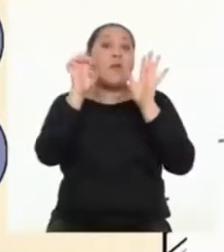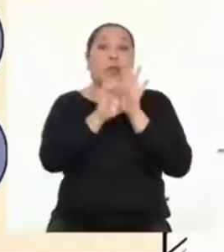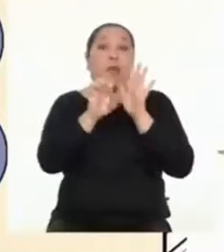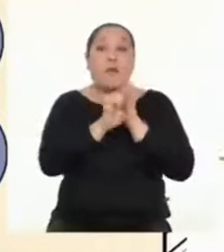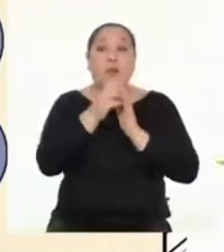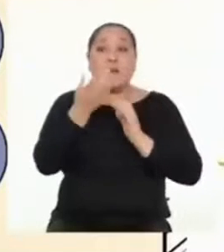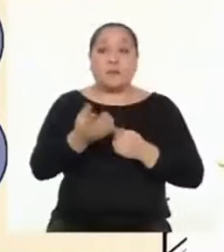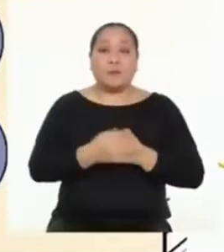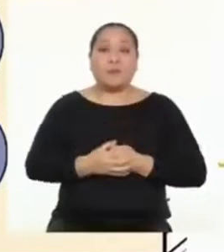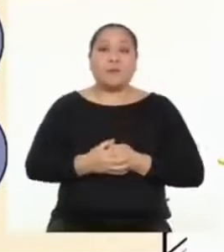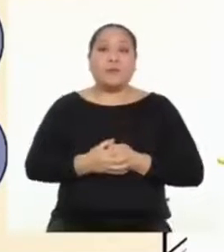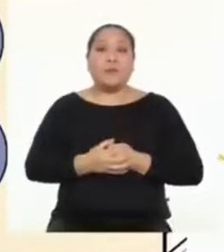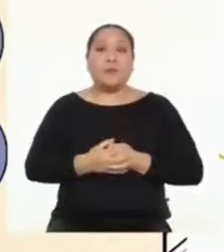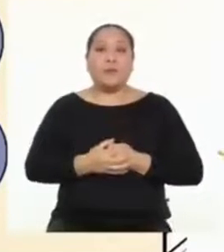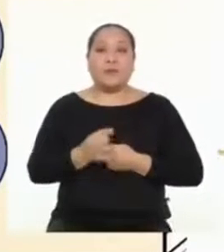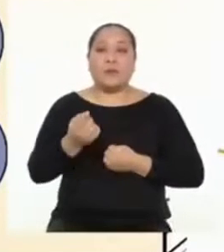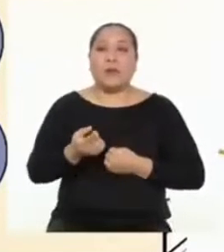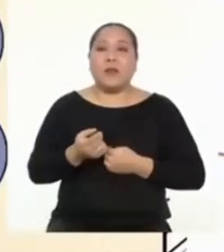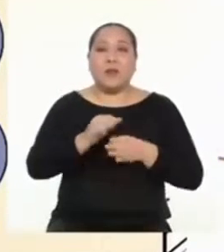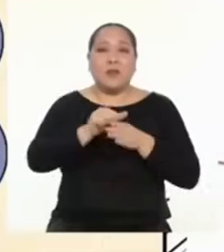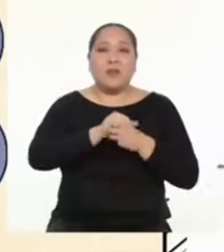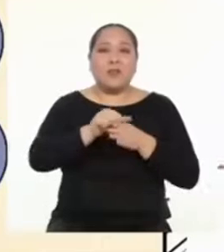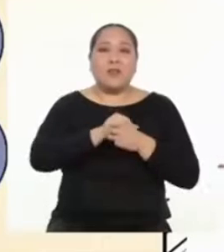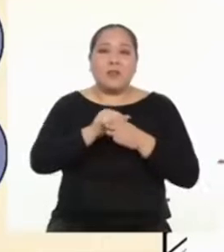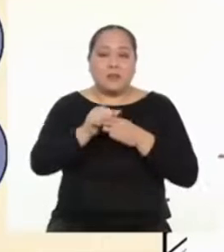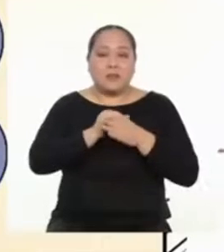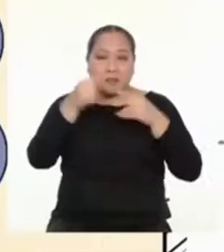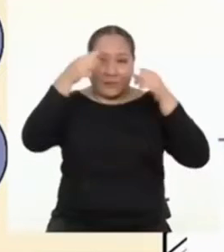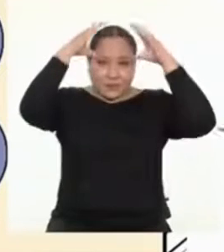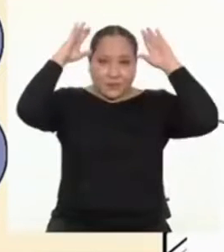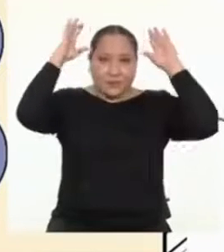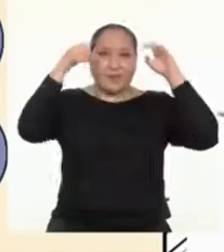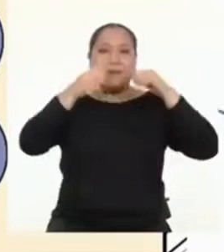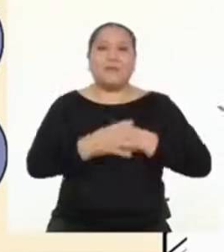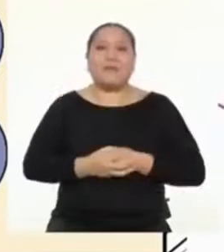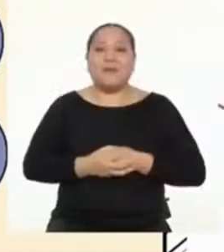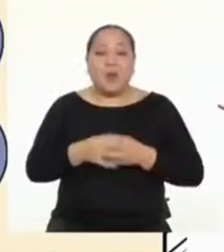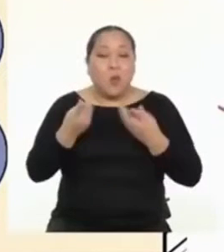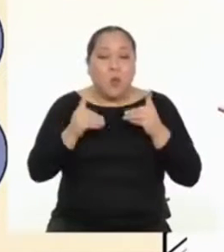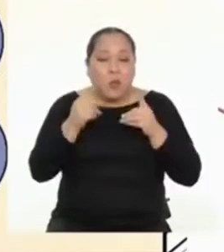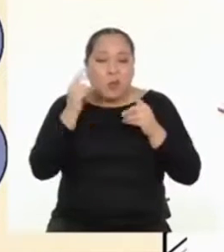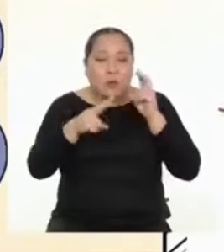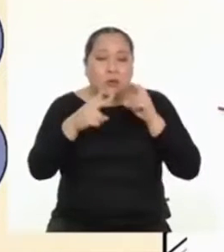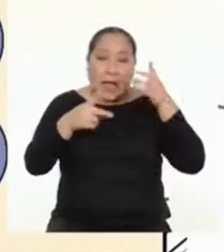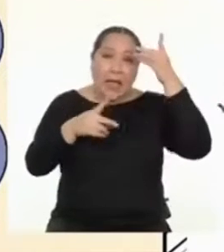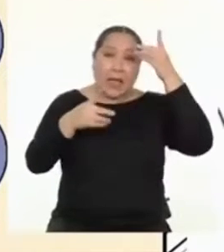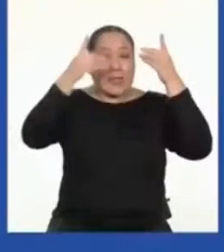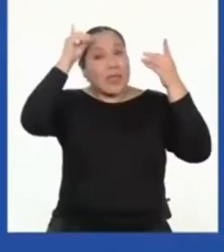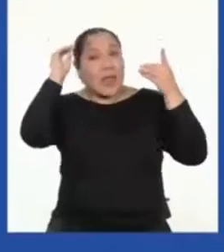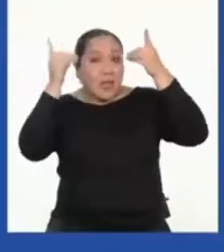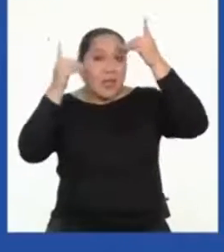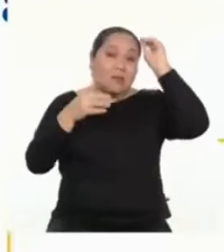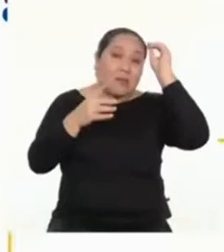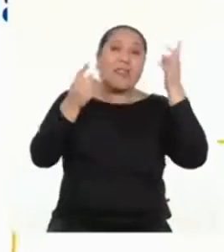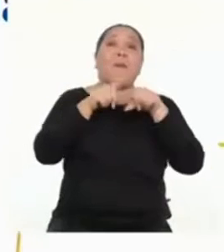estudiamos matemática, nuestro hemisferio izquierdo predomina. Y de repente, cuando estudiamos comunicación, es nuestro hemisferio derecho el que